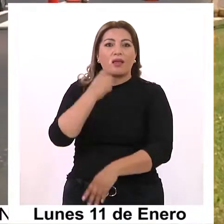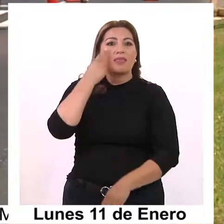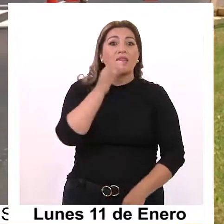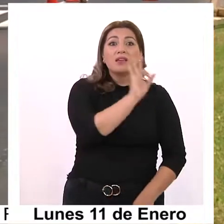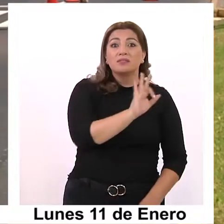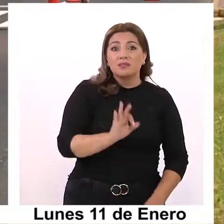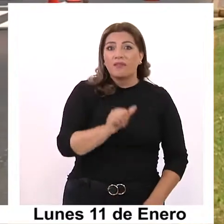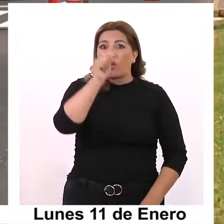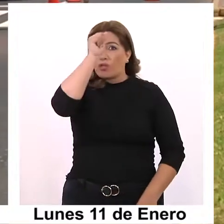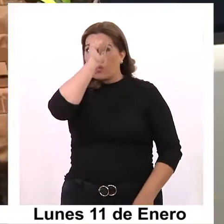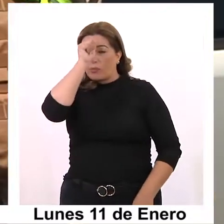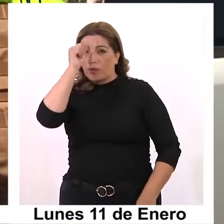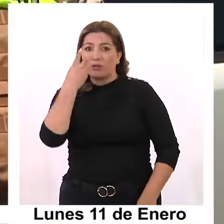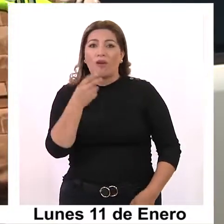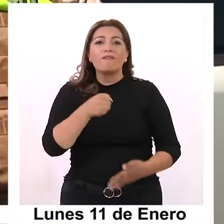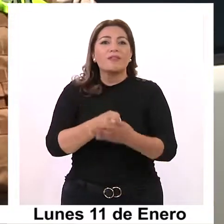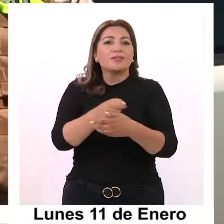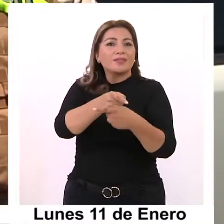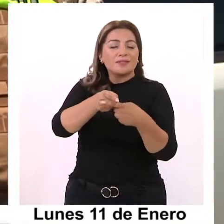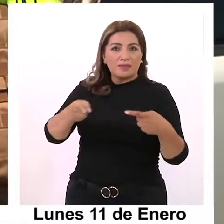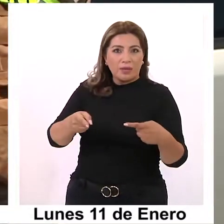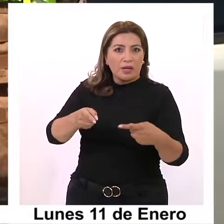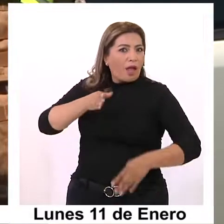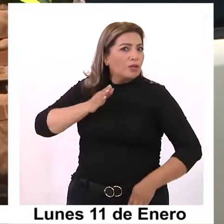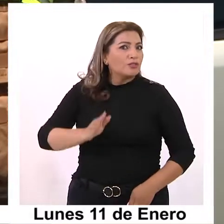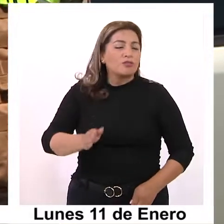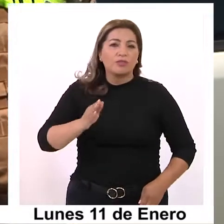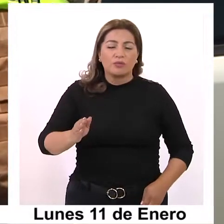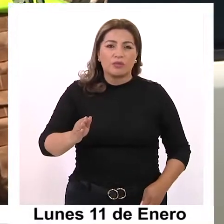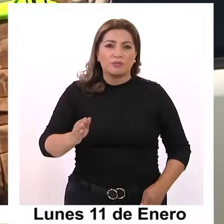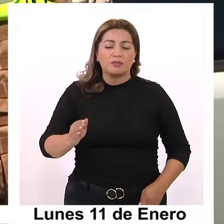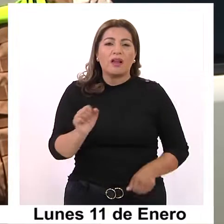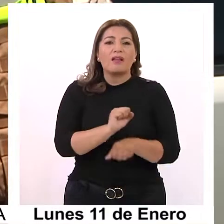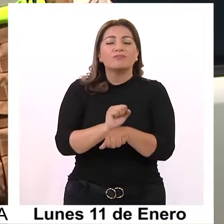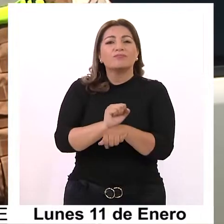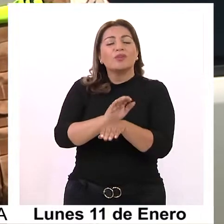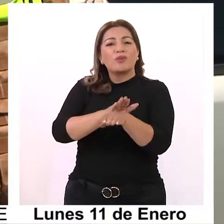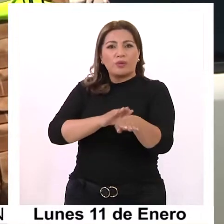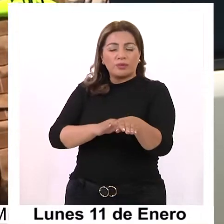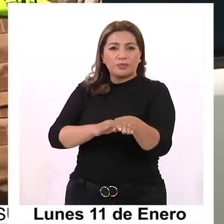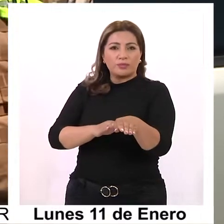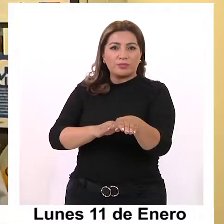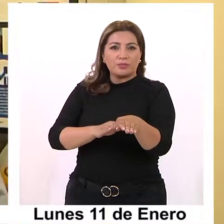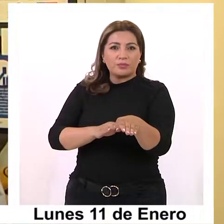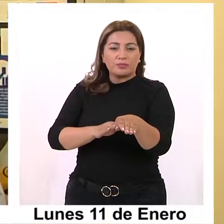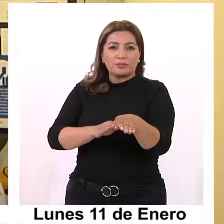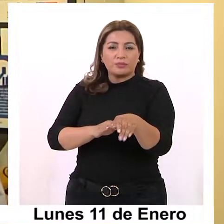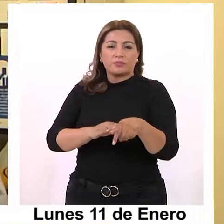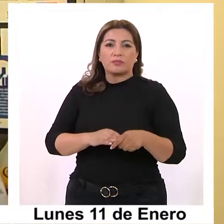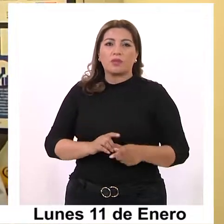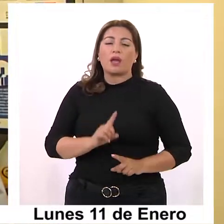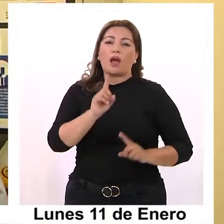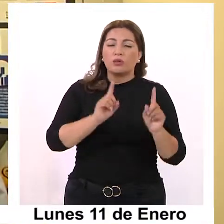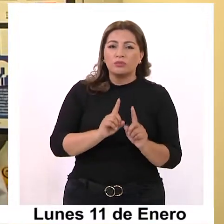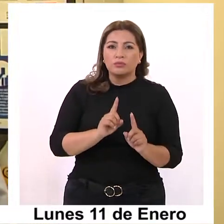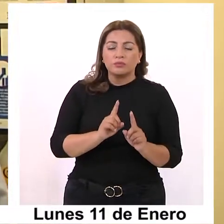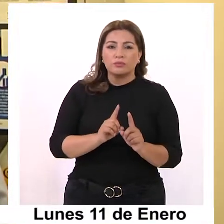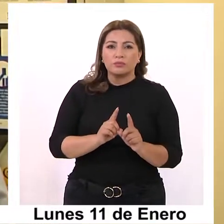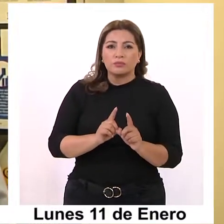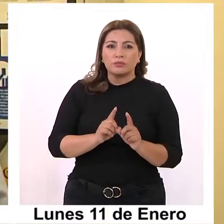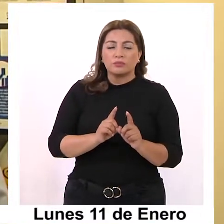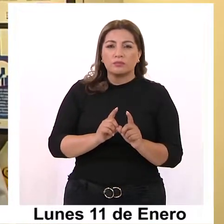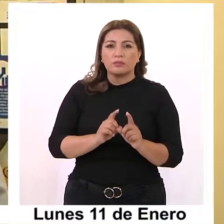sábados y domingos, decir, los fines de semana van a estar restringidos el tránsito de vehículos terminados en